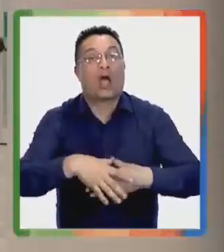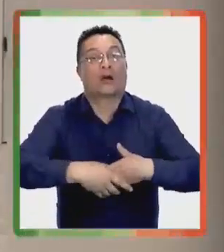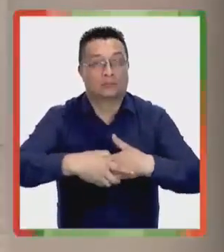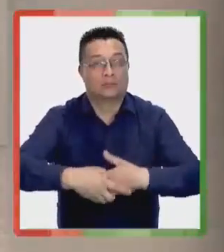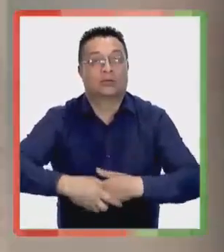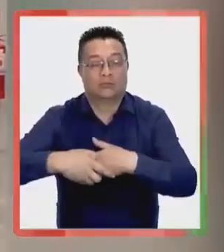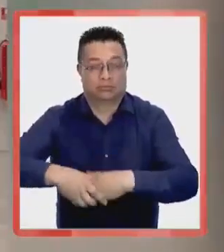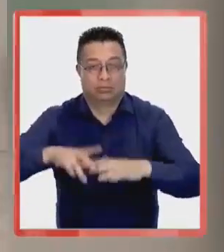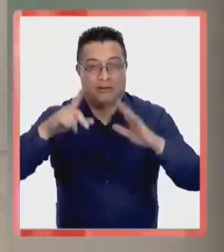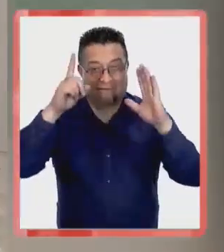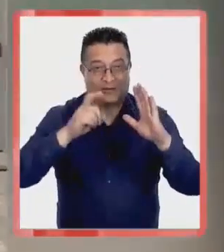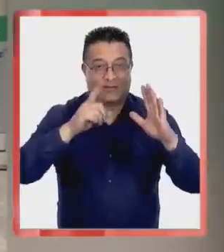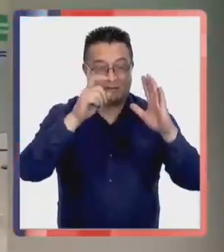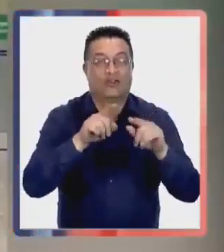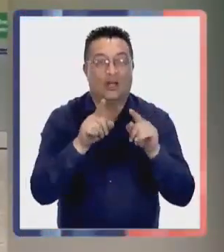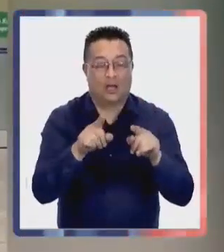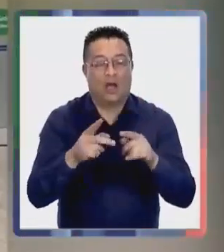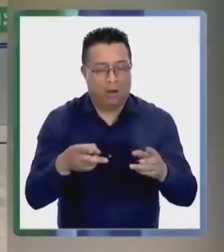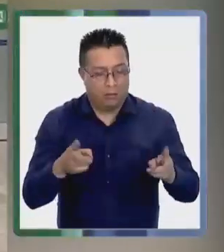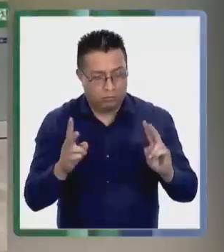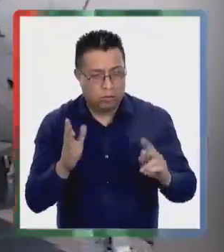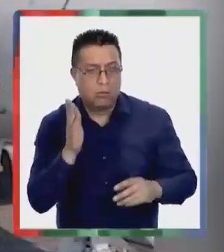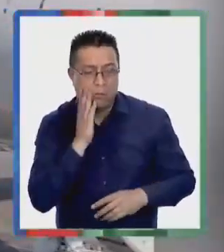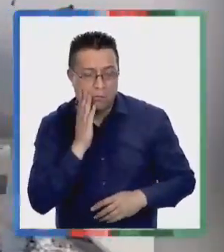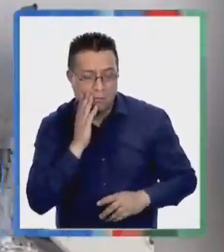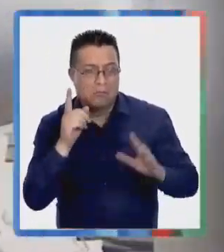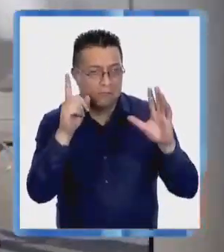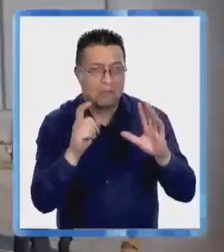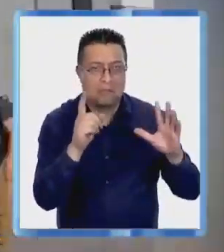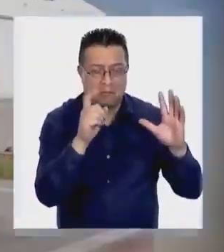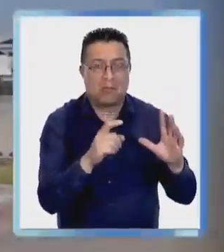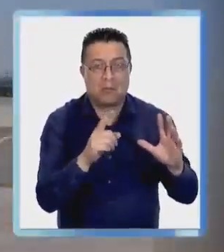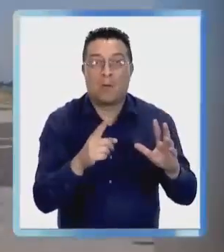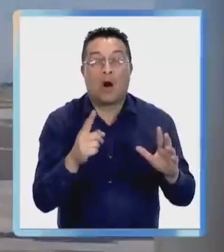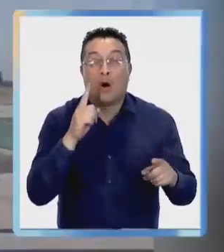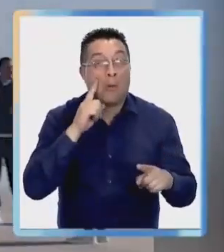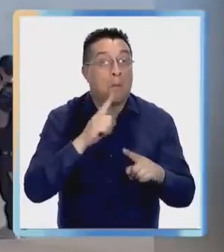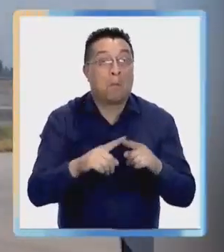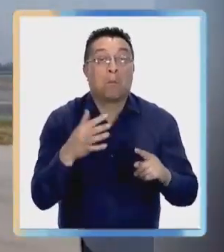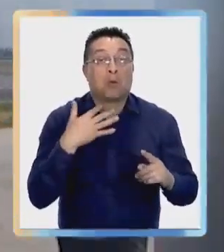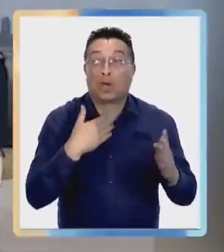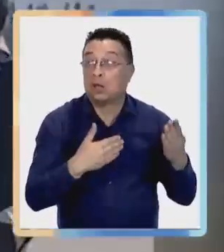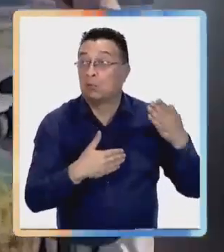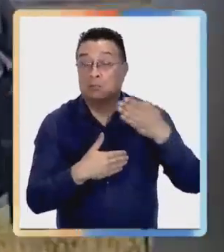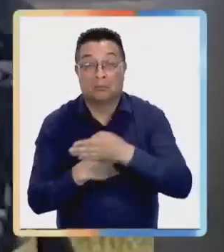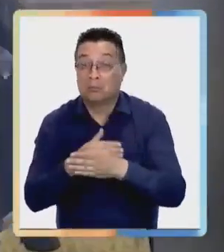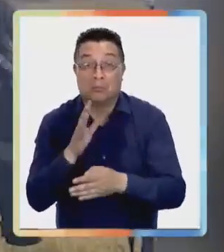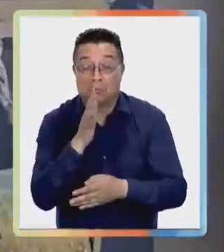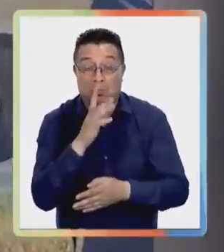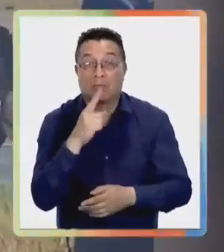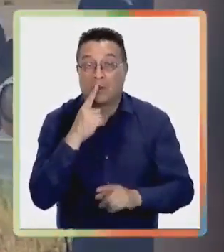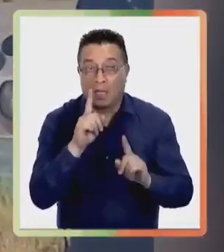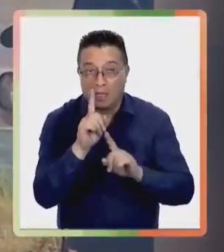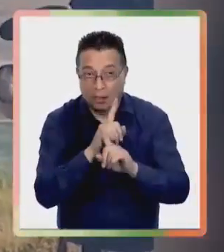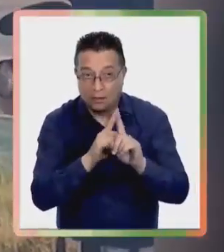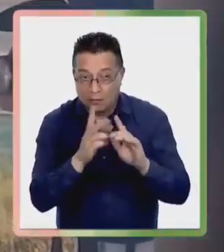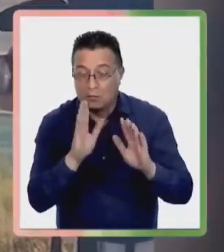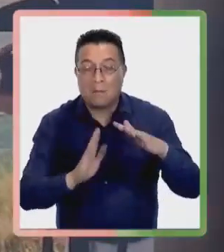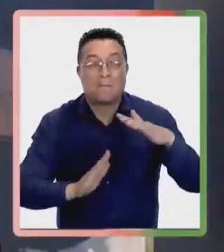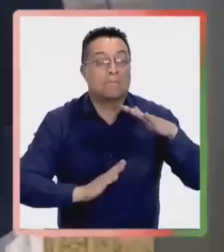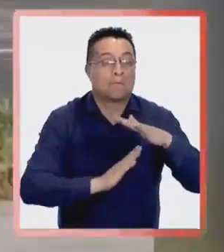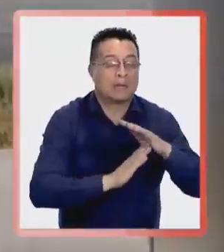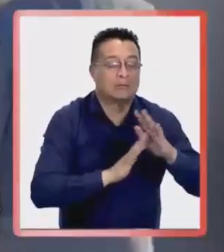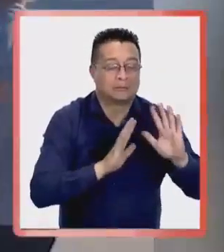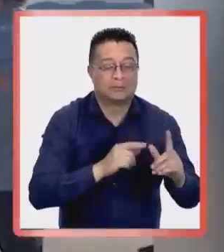saludarlo y tomarse fotografías y él ha accedido amistosamente. No se conoce el motivo de su viaje, pero se especula que hizo una